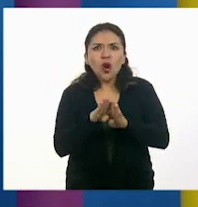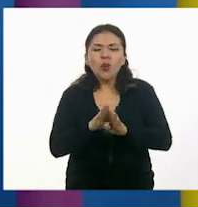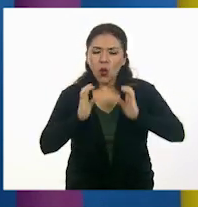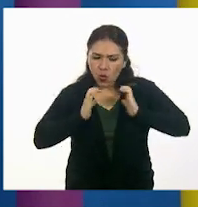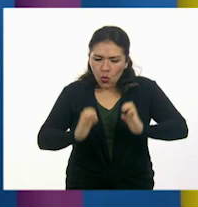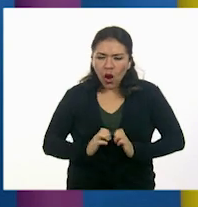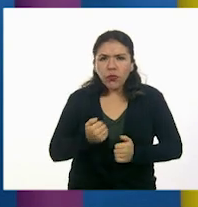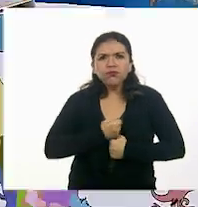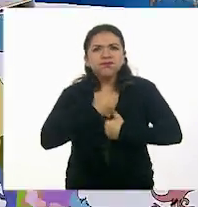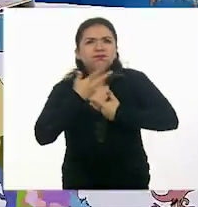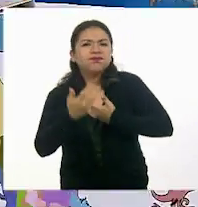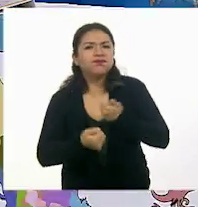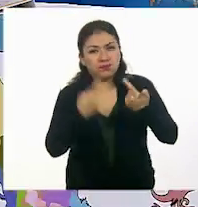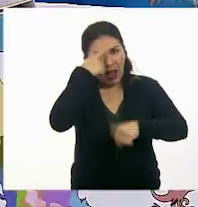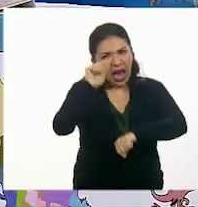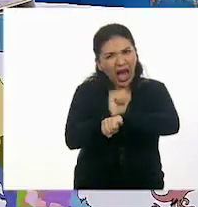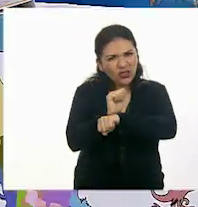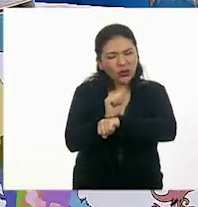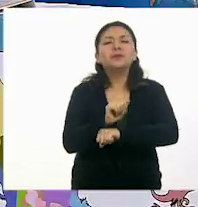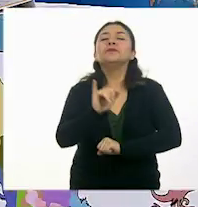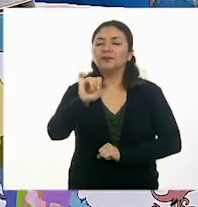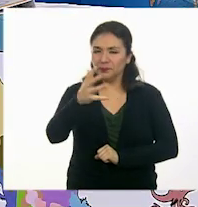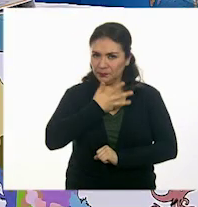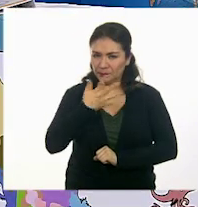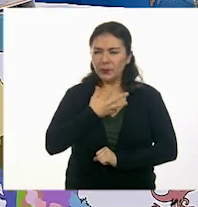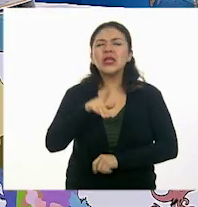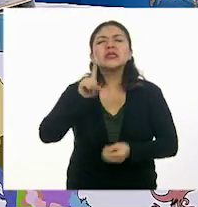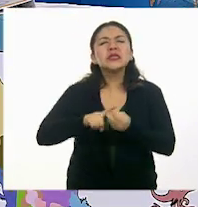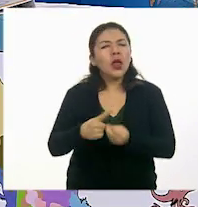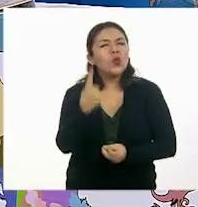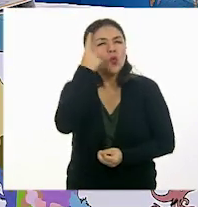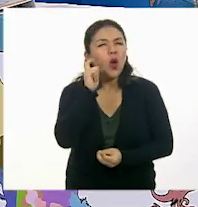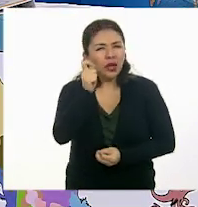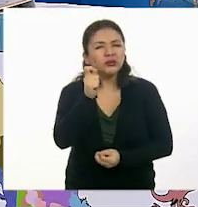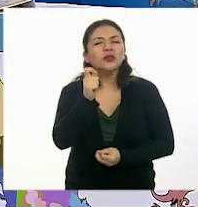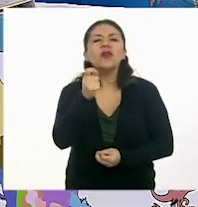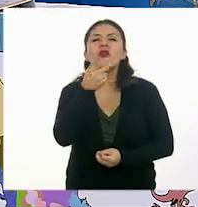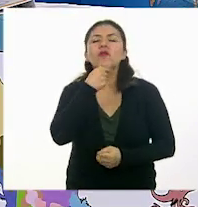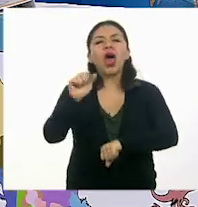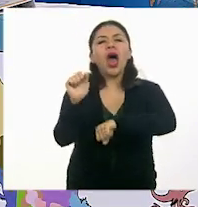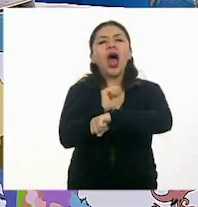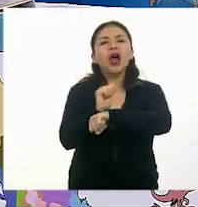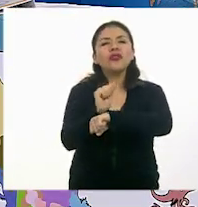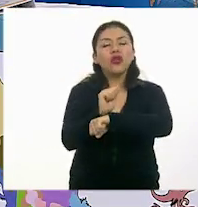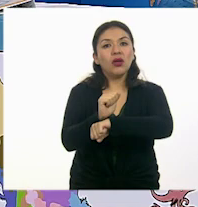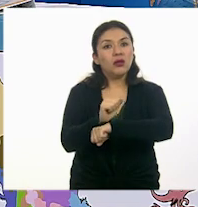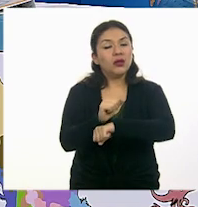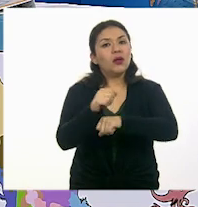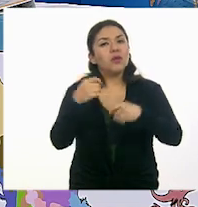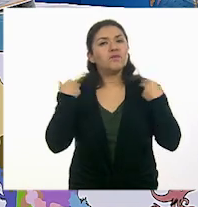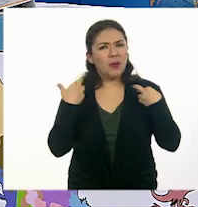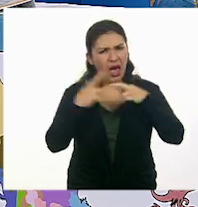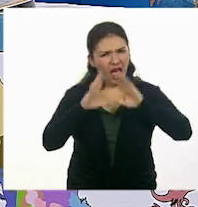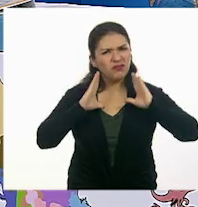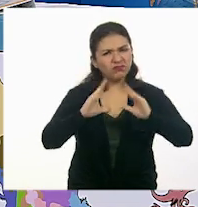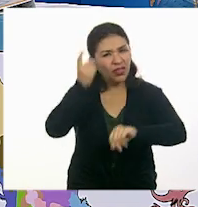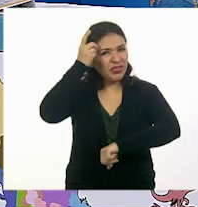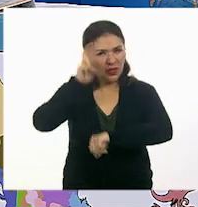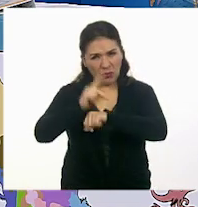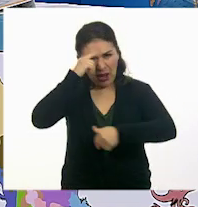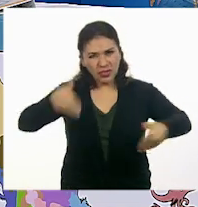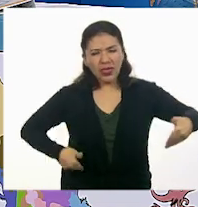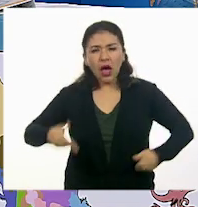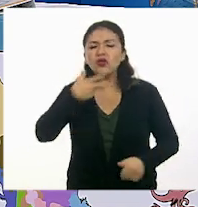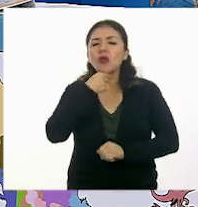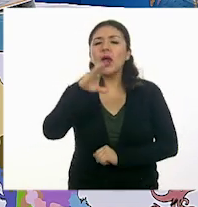del actor? Claro que sí. Y fíjate, alguien que trabajó mucho el lenguaje corporal fue el actor y el gran pedagogo y director teatral